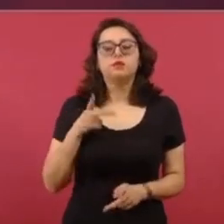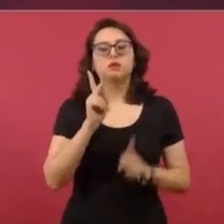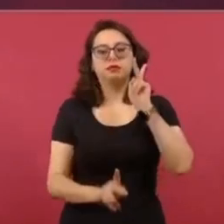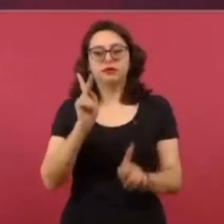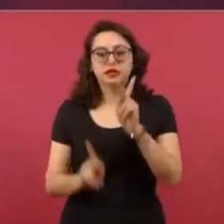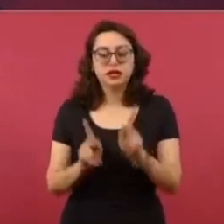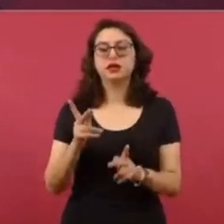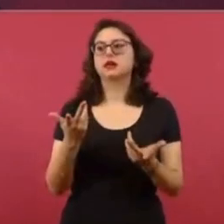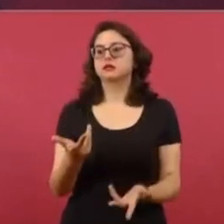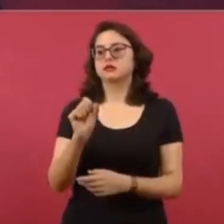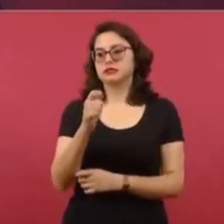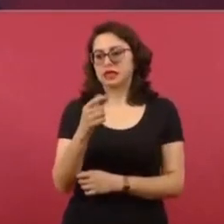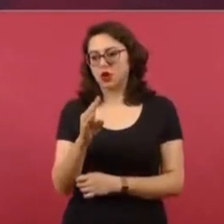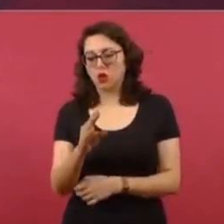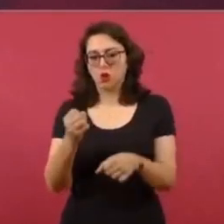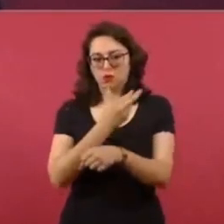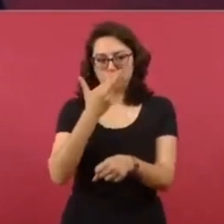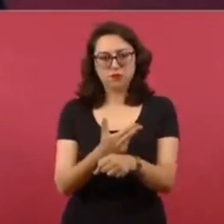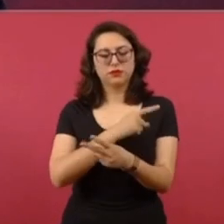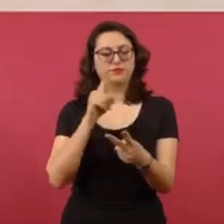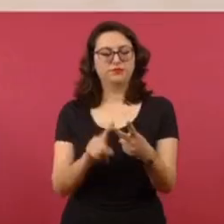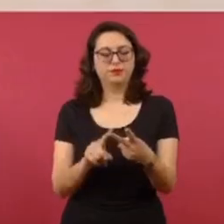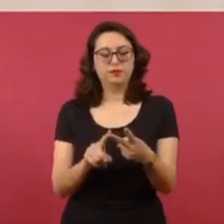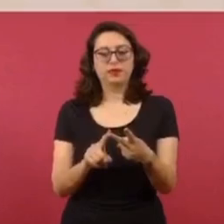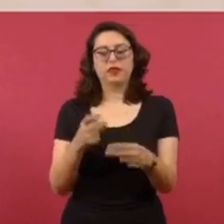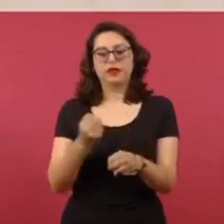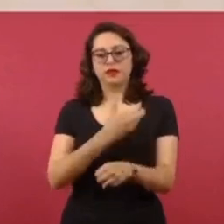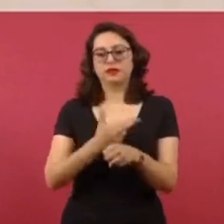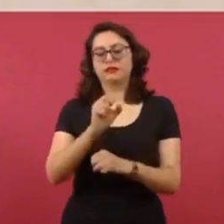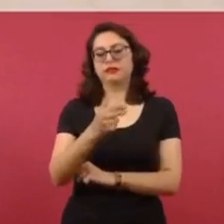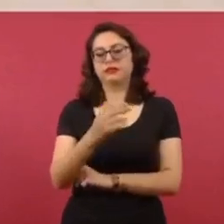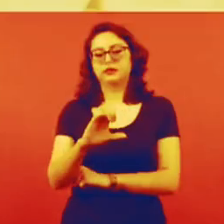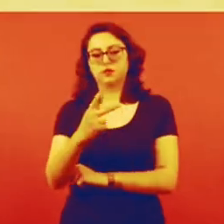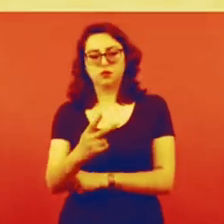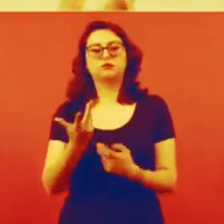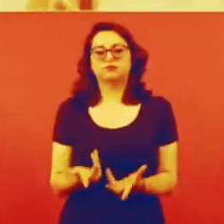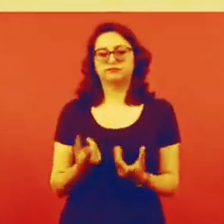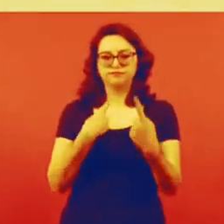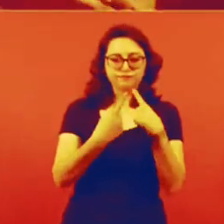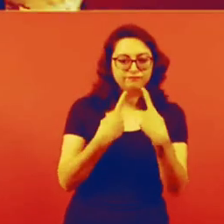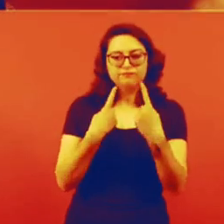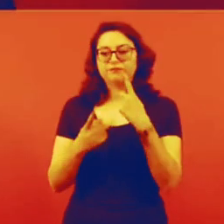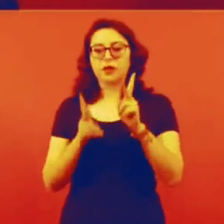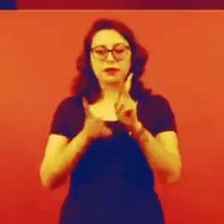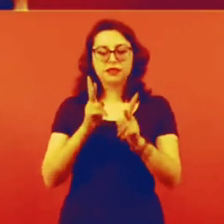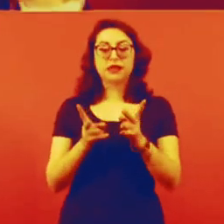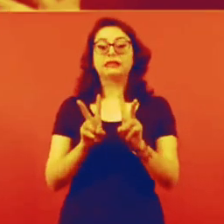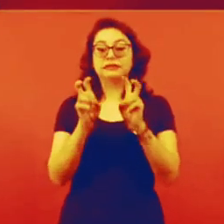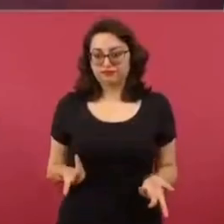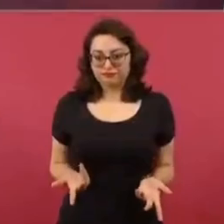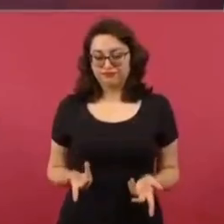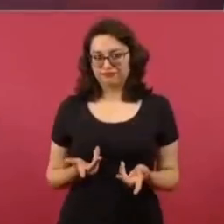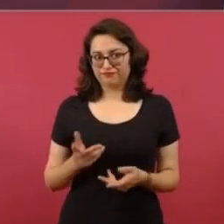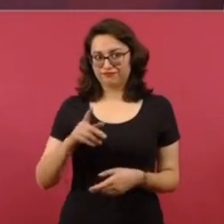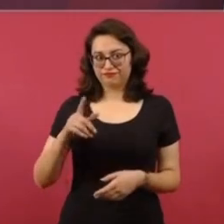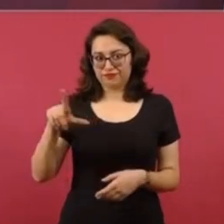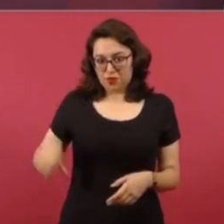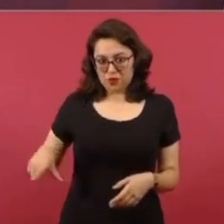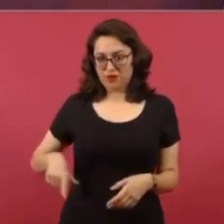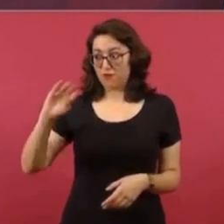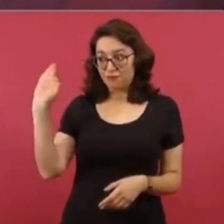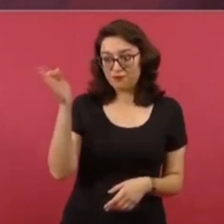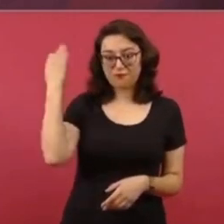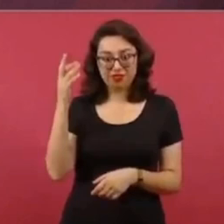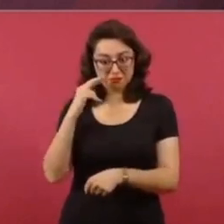el secretario de Gobernación, con el secretario de Finanzas. Porque no es un asunto nuestro, de la federación. Me